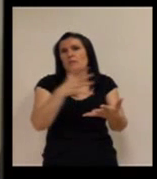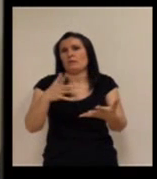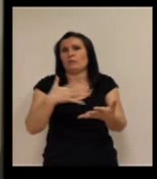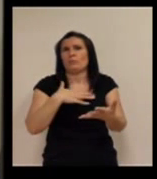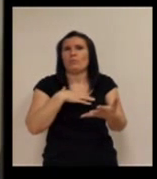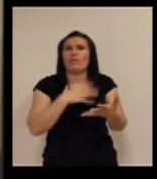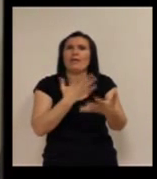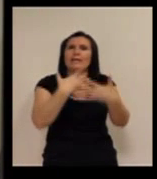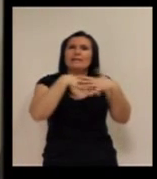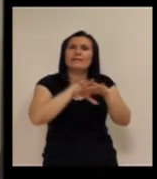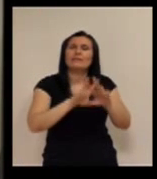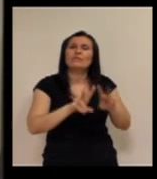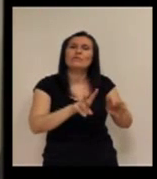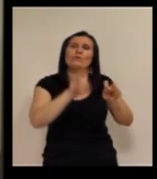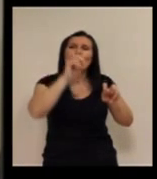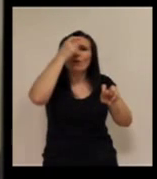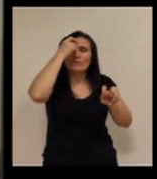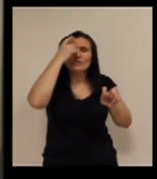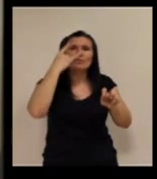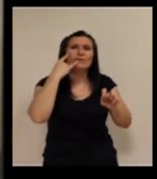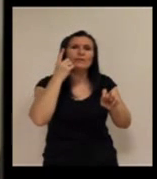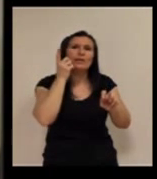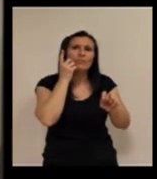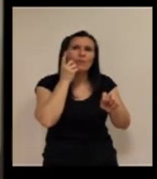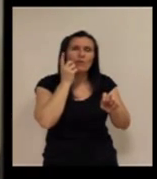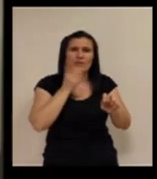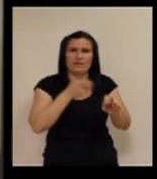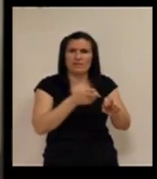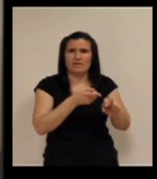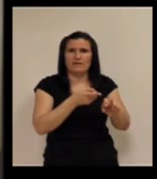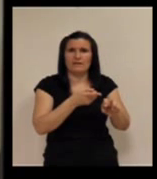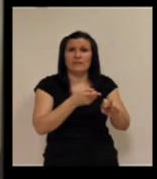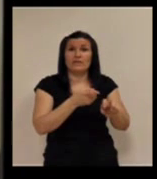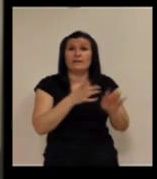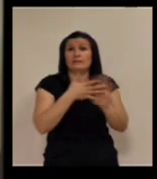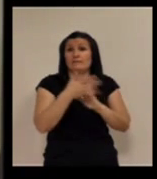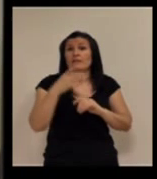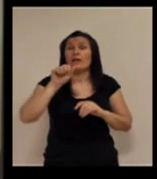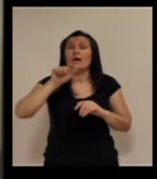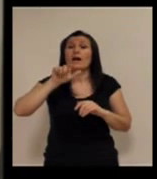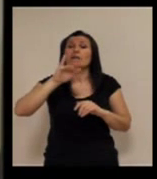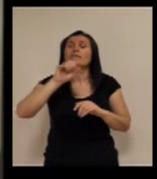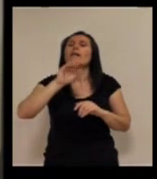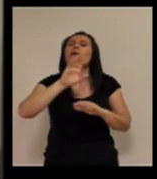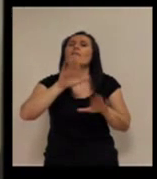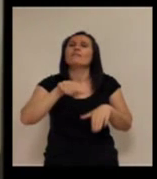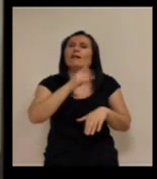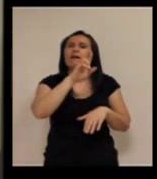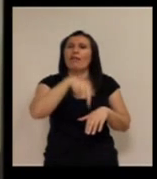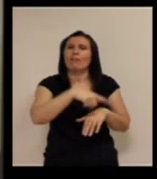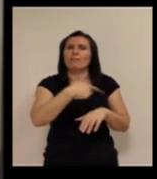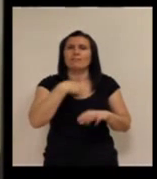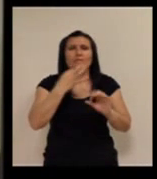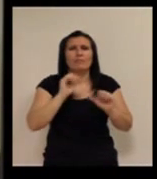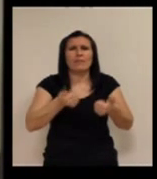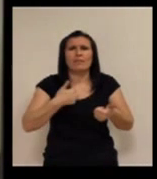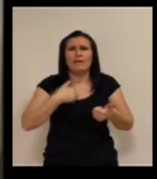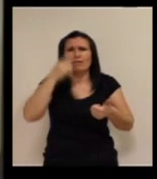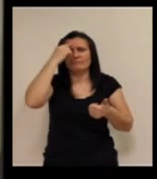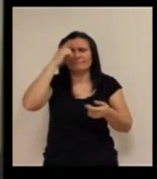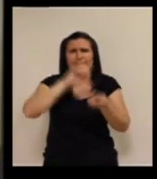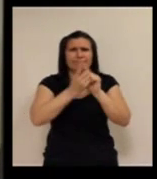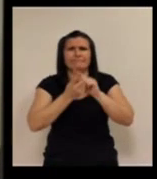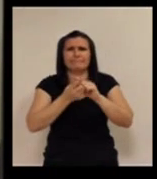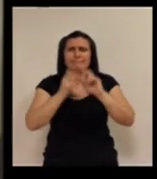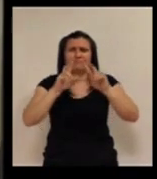puedan integrarse en ese nuevo concepto de telefonía móvil o de telefonía IP. Con lo cual, pues, Alicia va a tener razón. Vamos a tener que empezar a reinventar y la vuelta